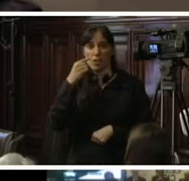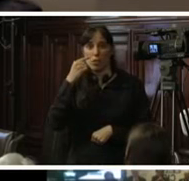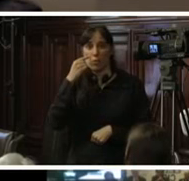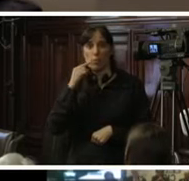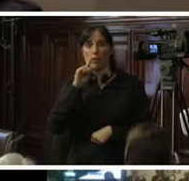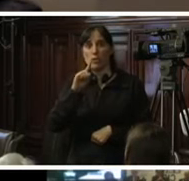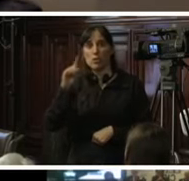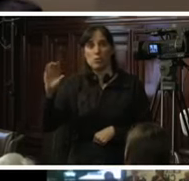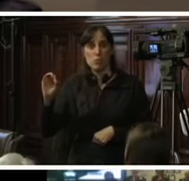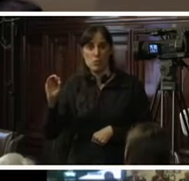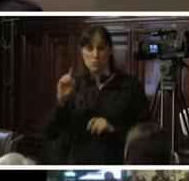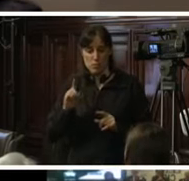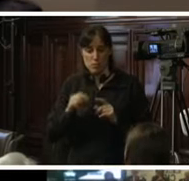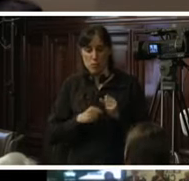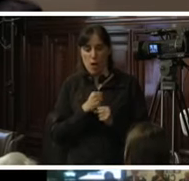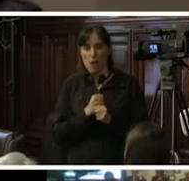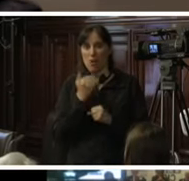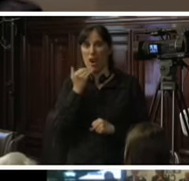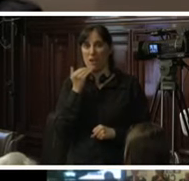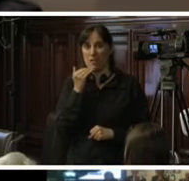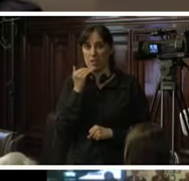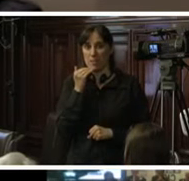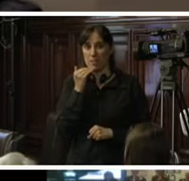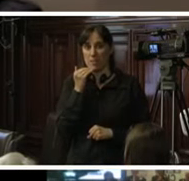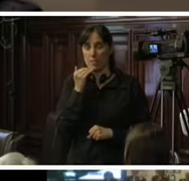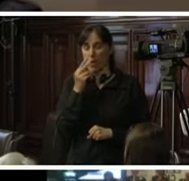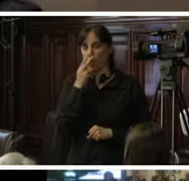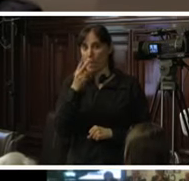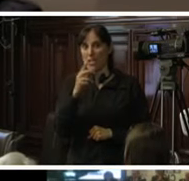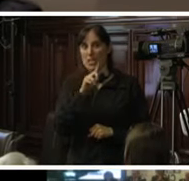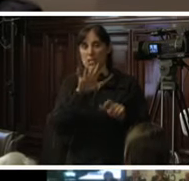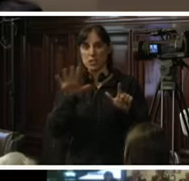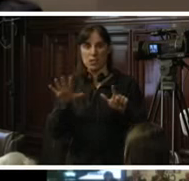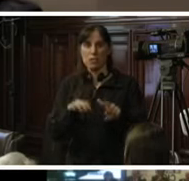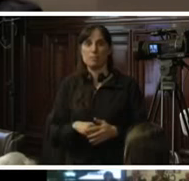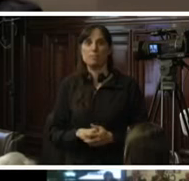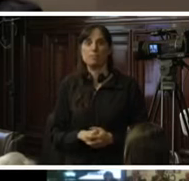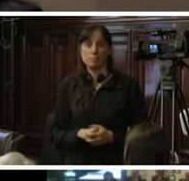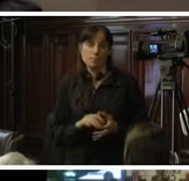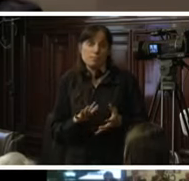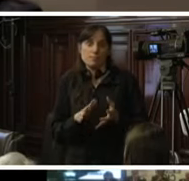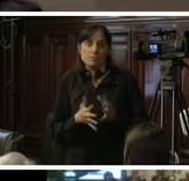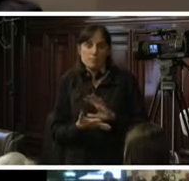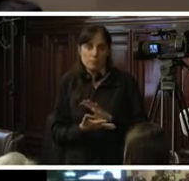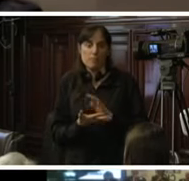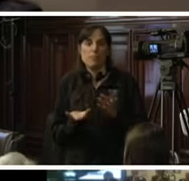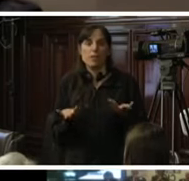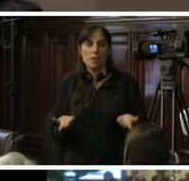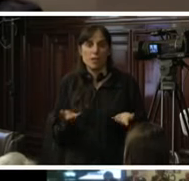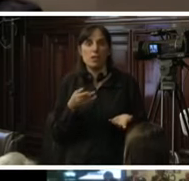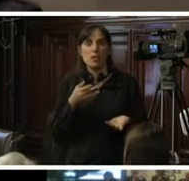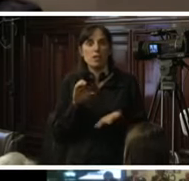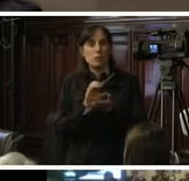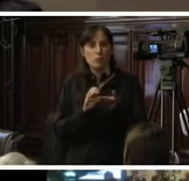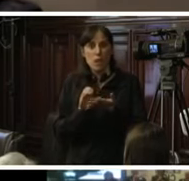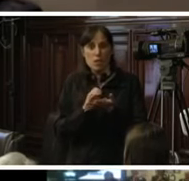presente año al mes de abril del dos mil diecisiete lo que significa que los ciudadanos